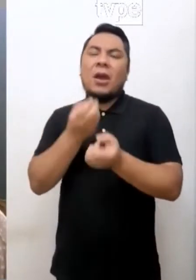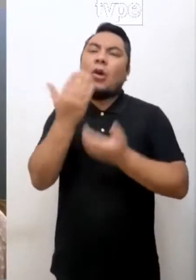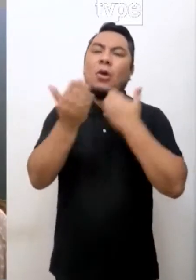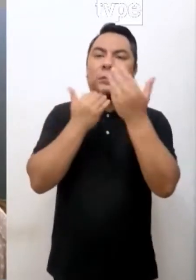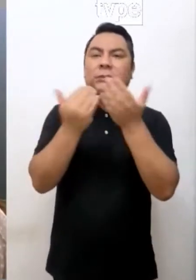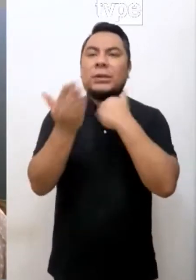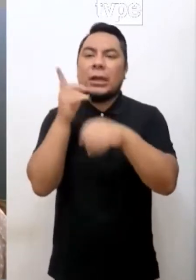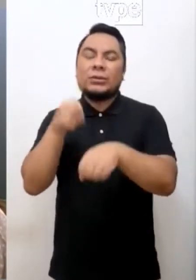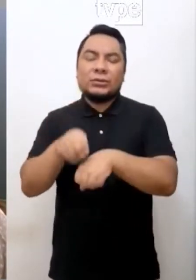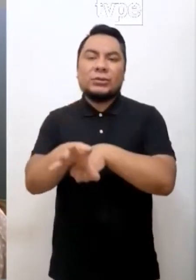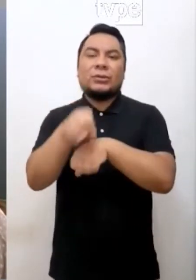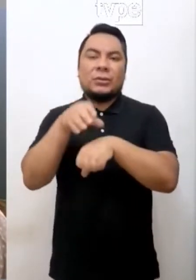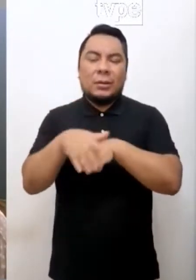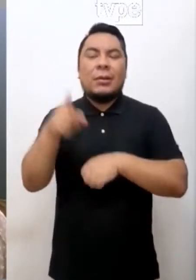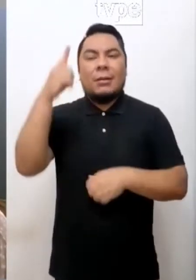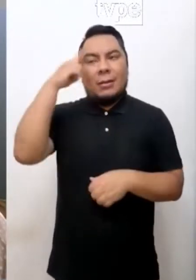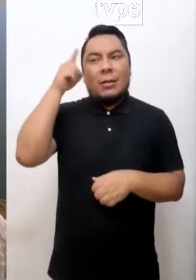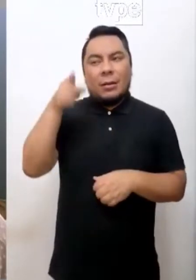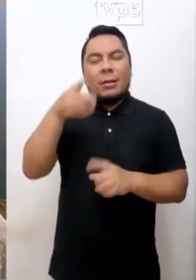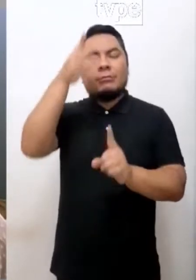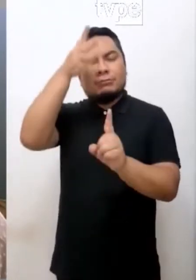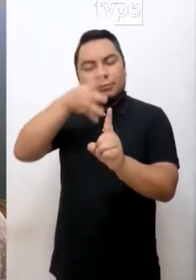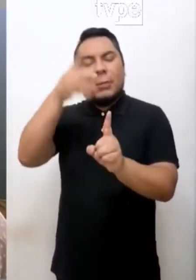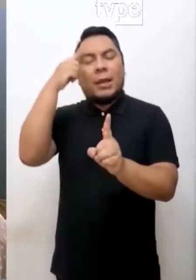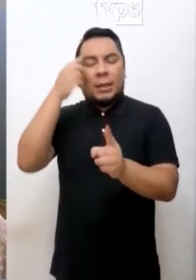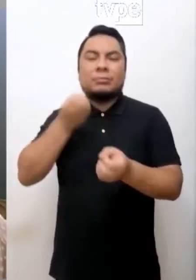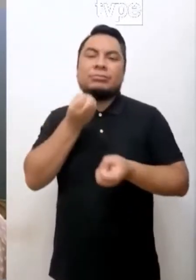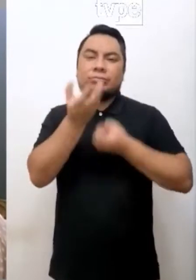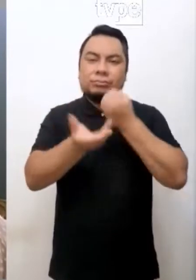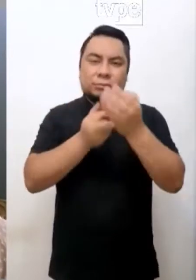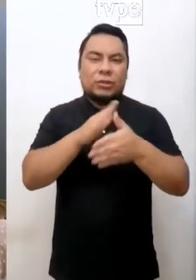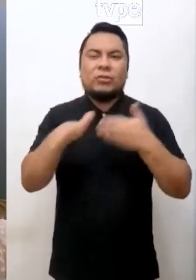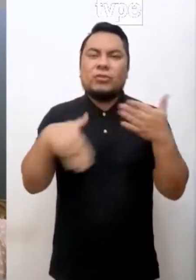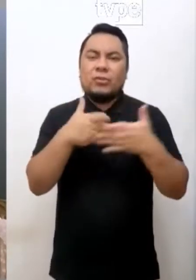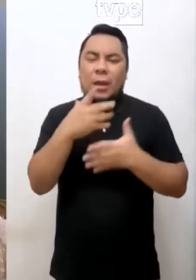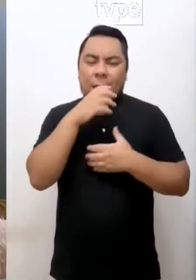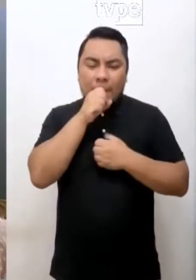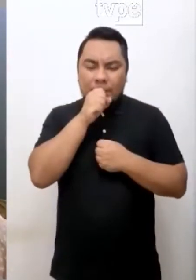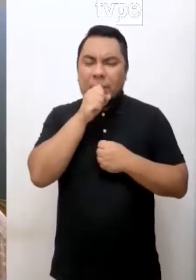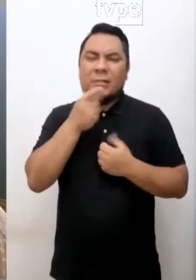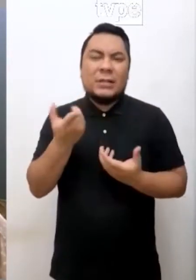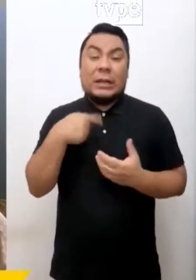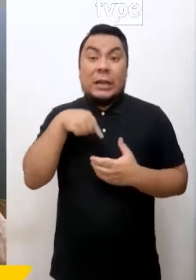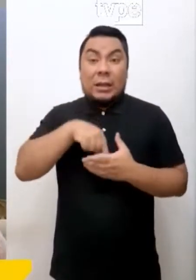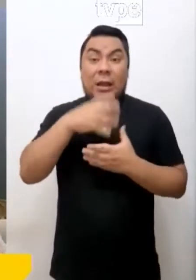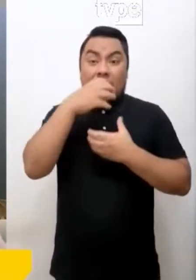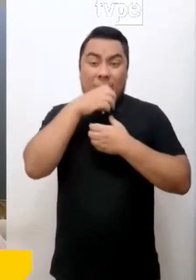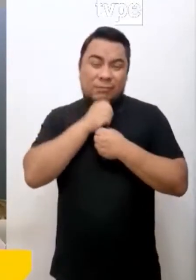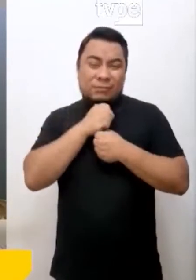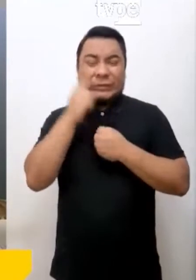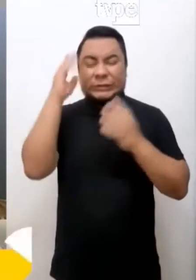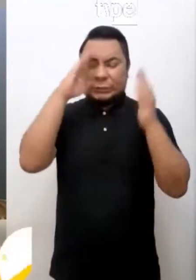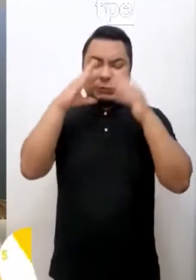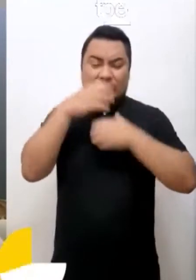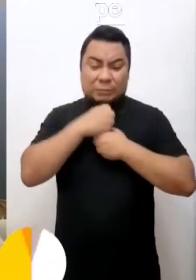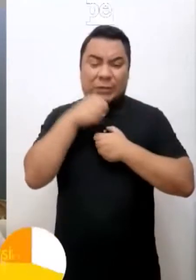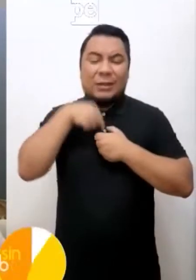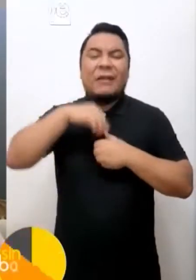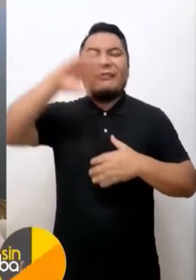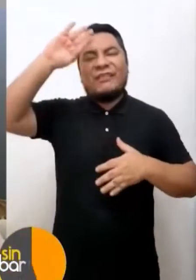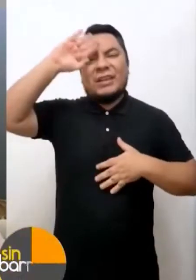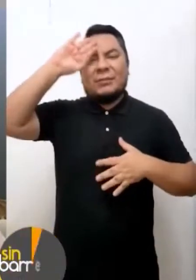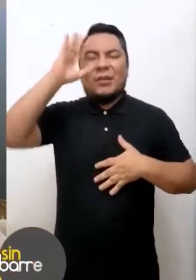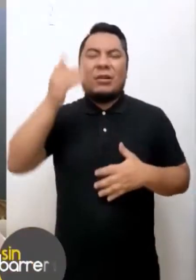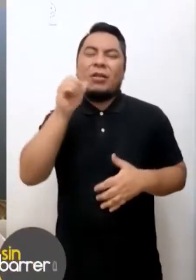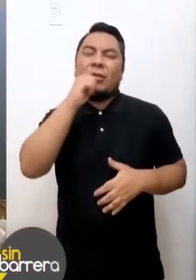la salud mental, porque te va a ayudar muchísimo a poder descargar todas esas frustraciones que muchas veces nos reprimimos y que también generan